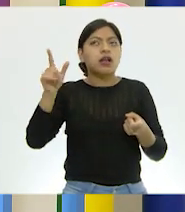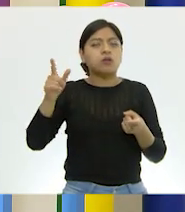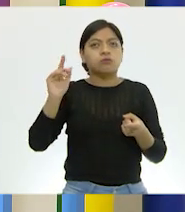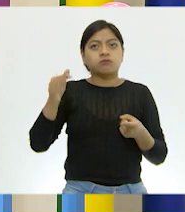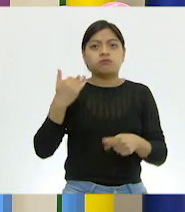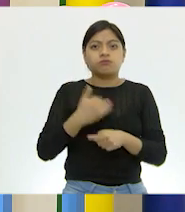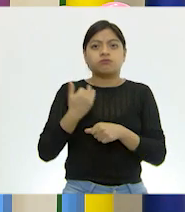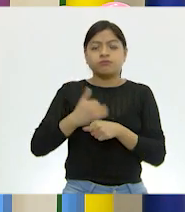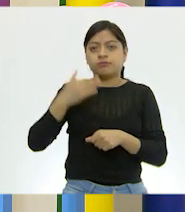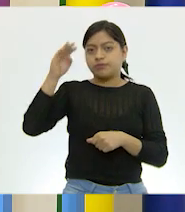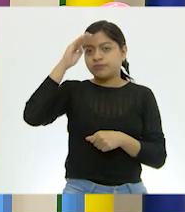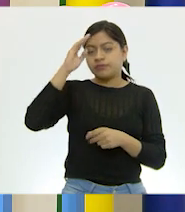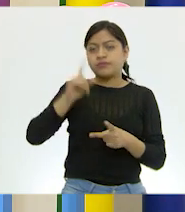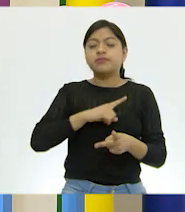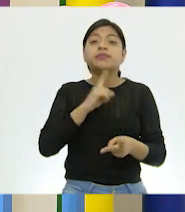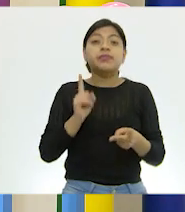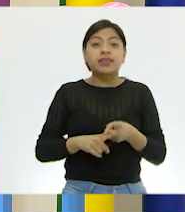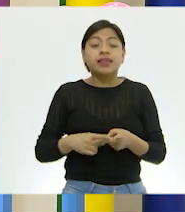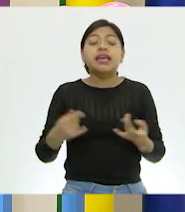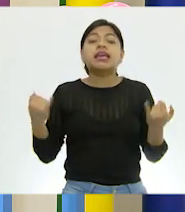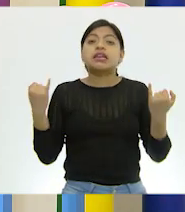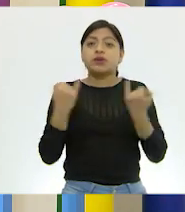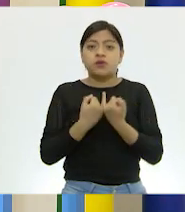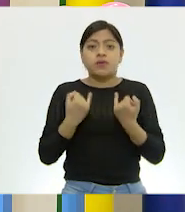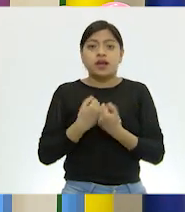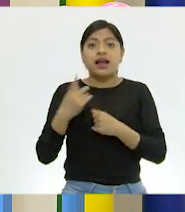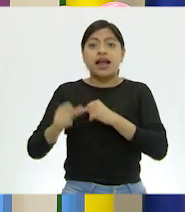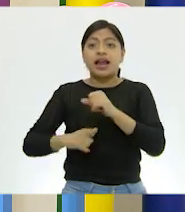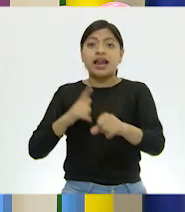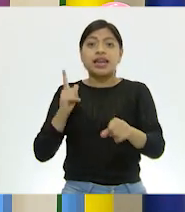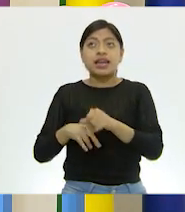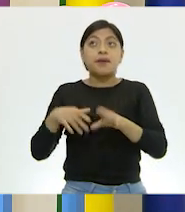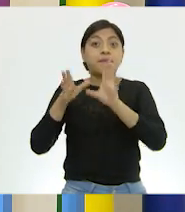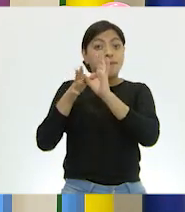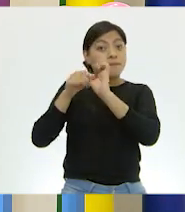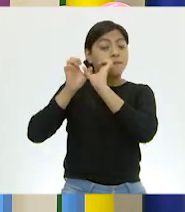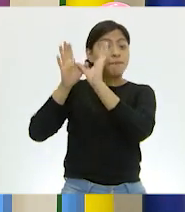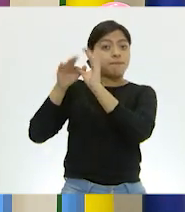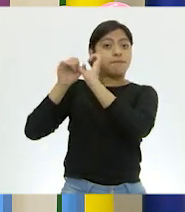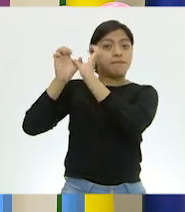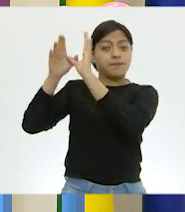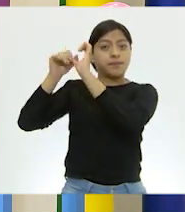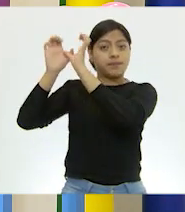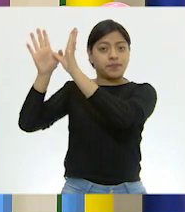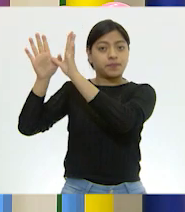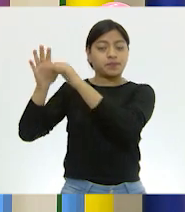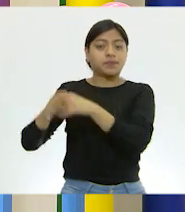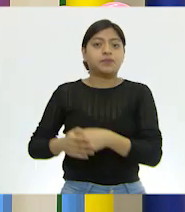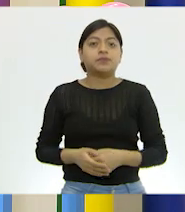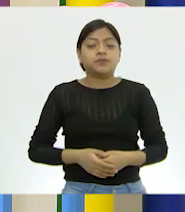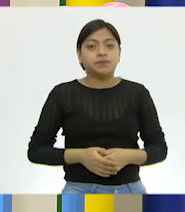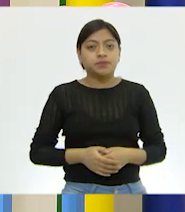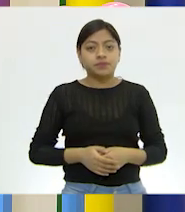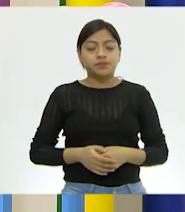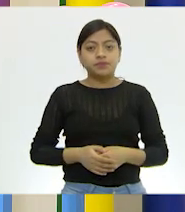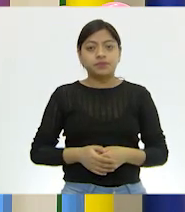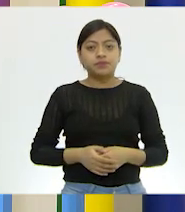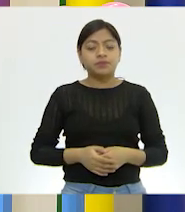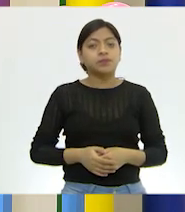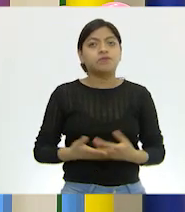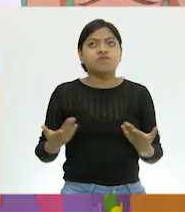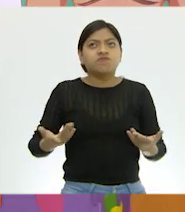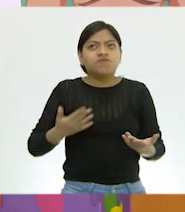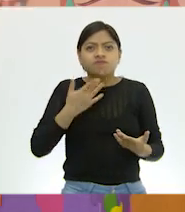pensando en el gato. También en animales como aves que están volando también. Exacto. Y